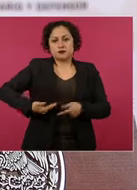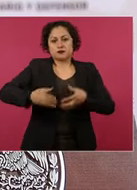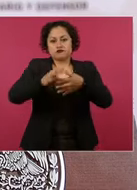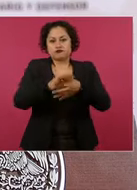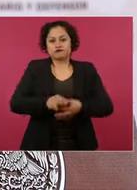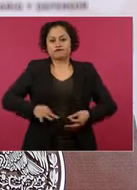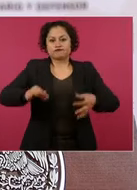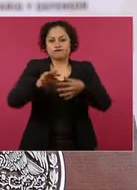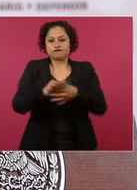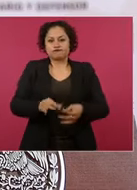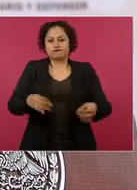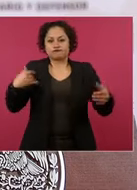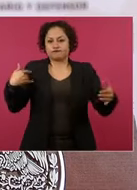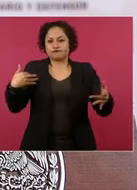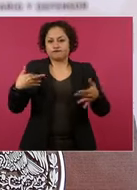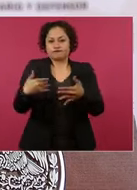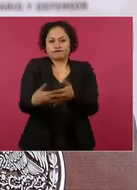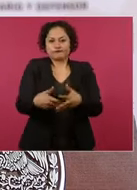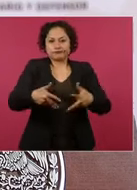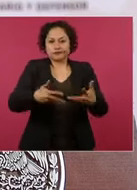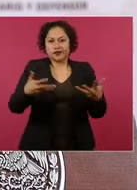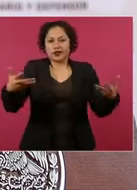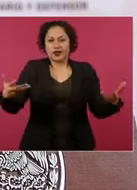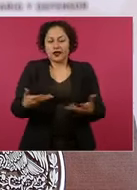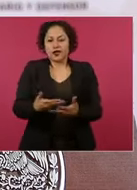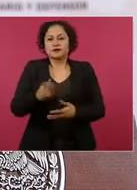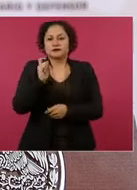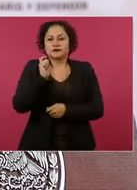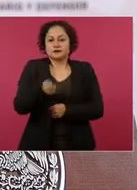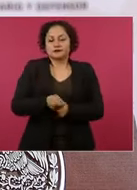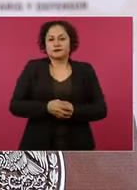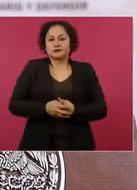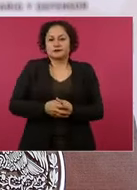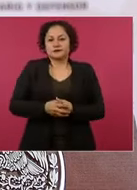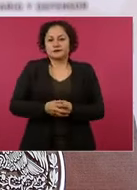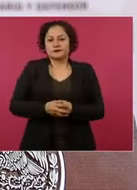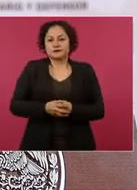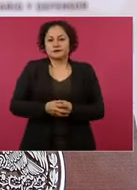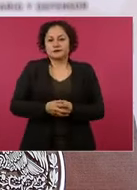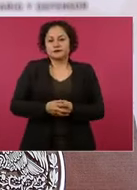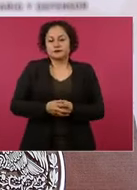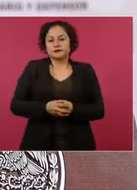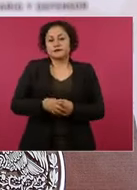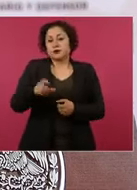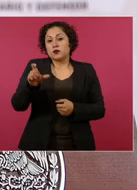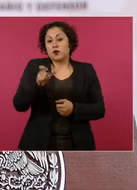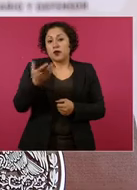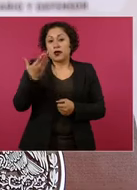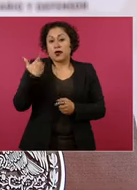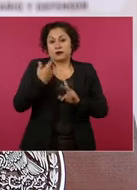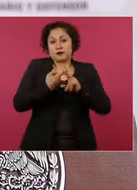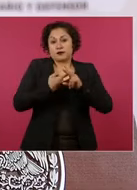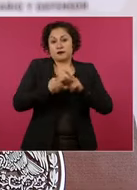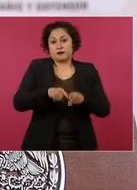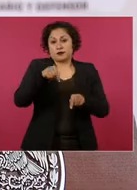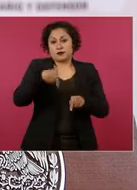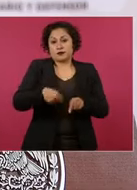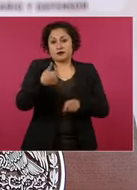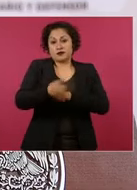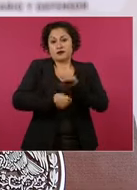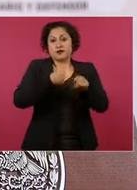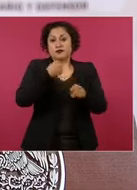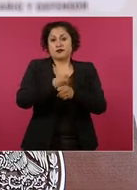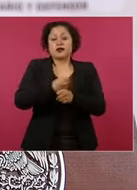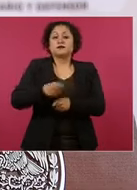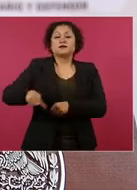de lo que ha sucedido en los últimos años, prácticamente desde el inicio de este sexenio en la salud. Y